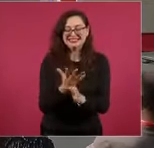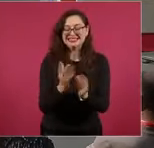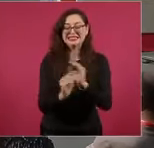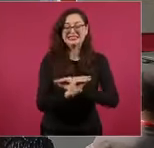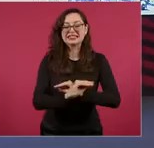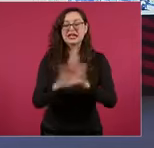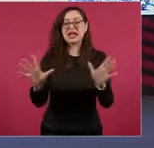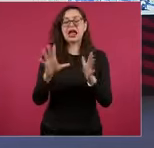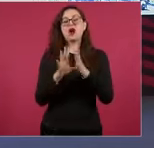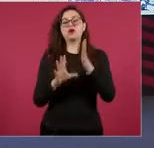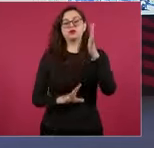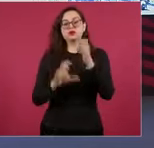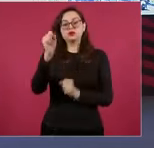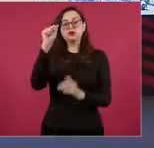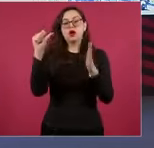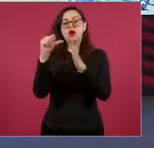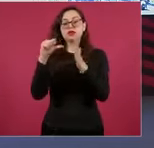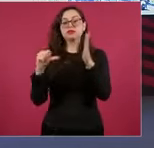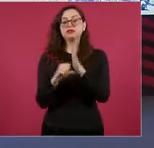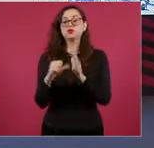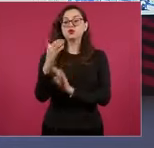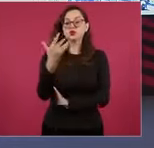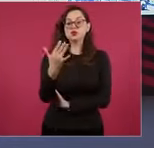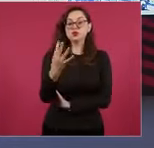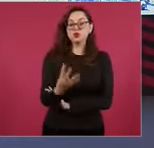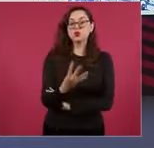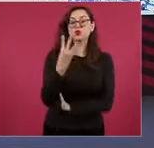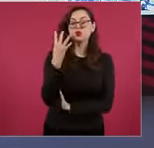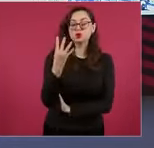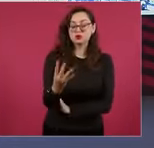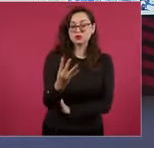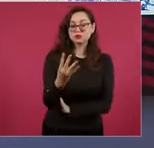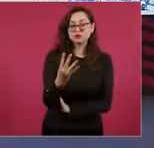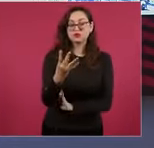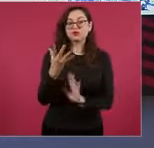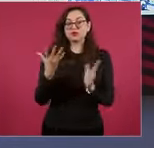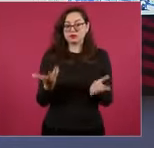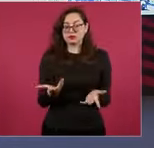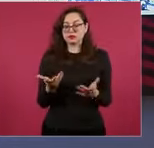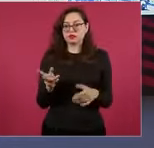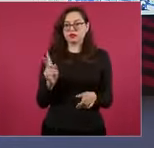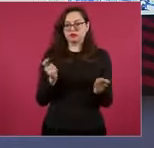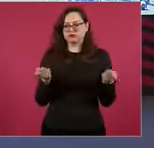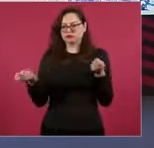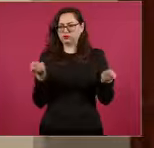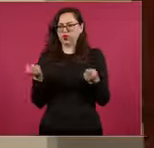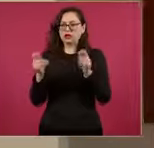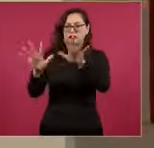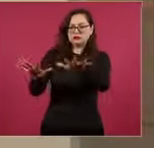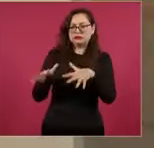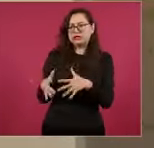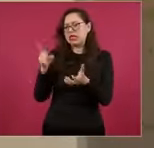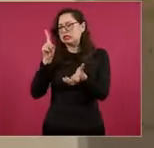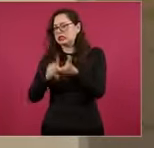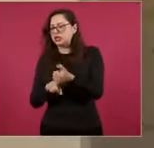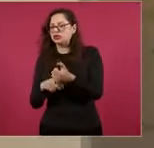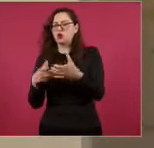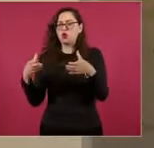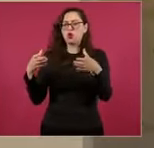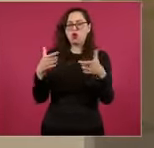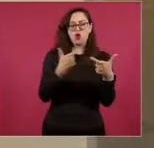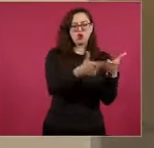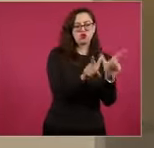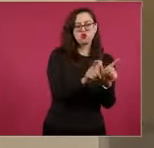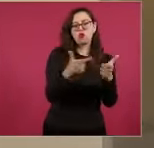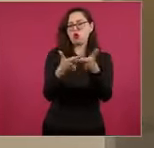de la Constitución que regula la sobre representación, que regula que ningún partido